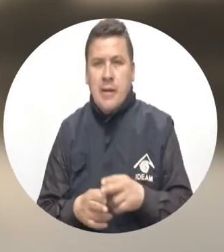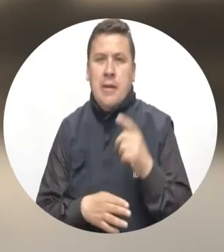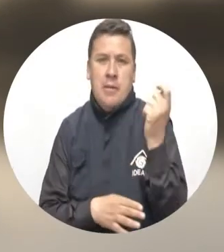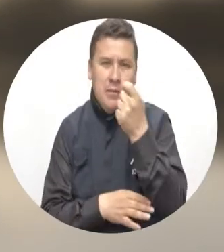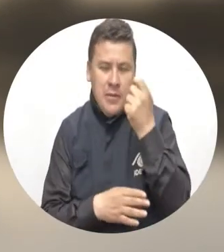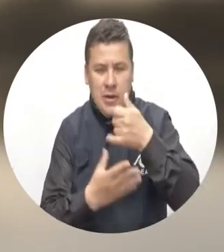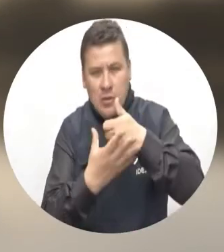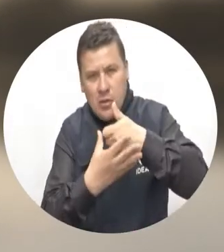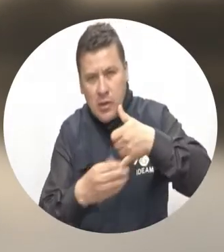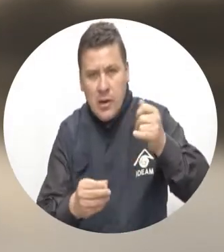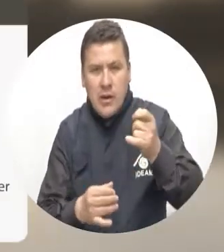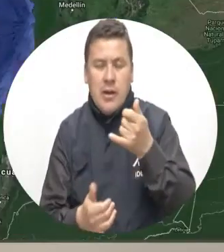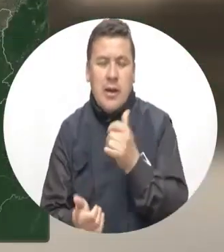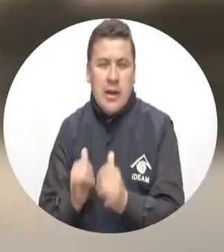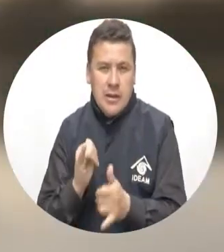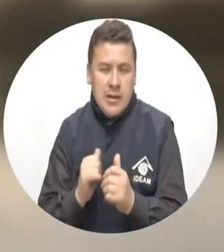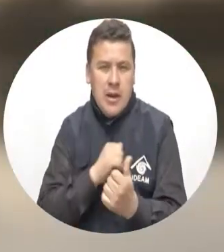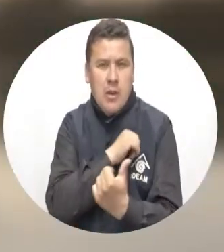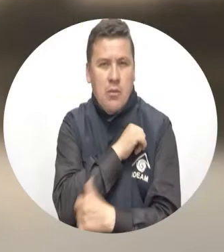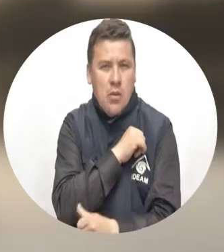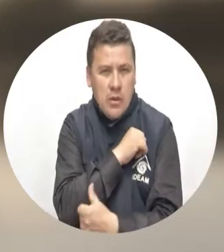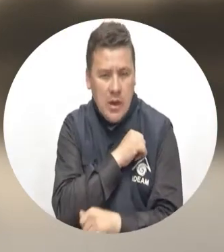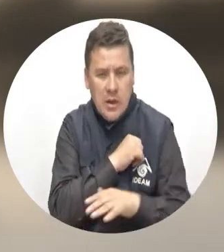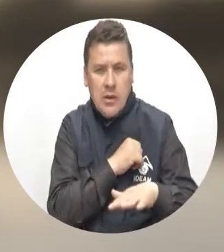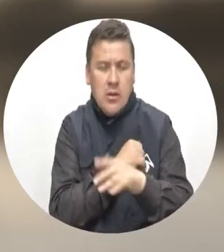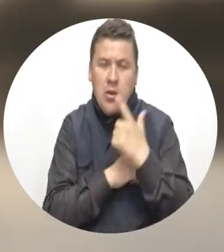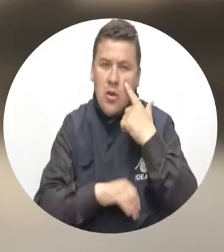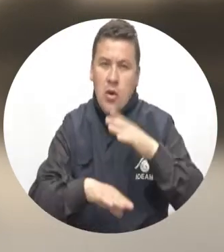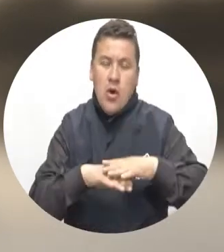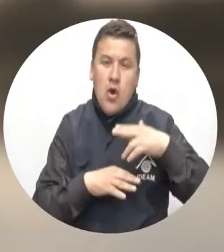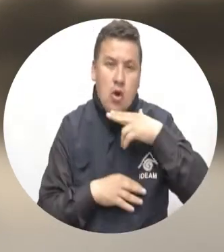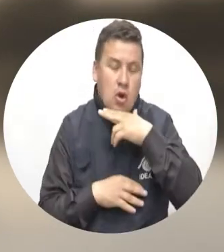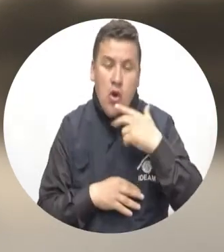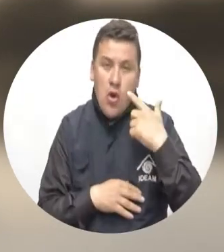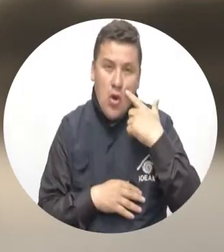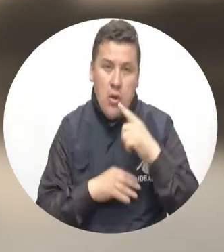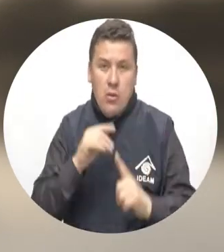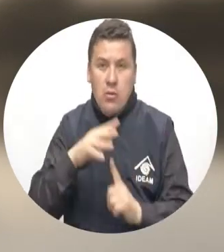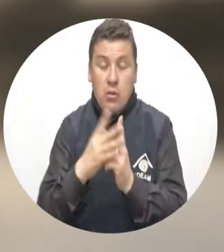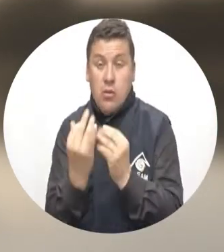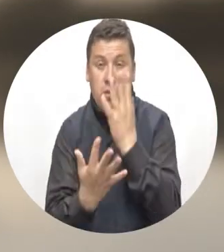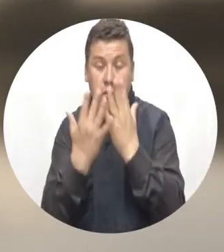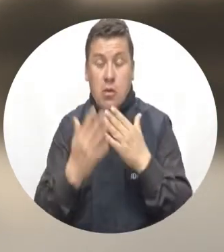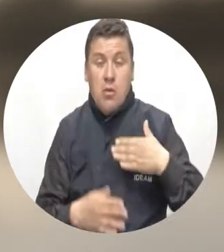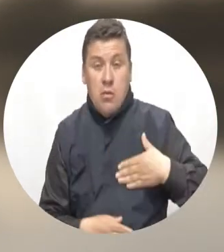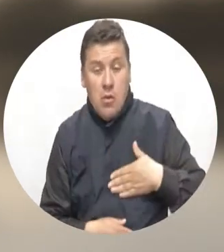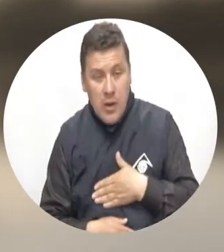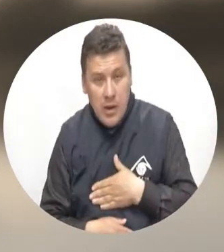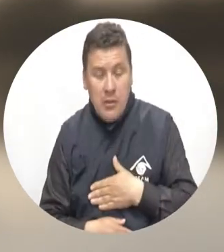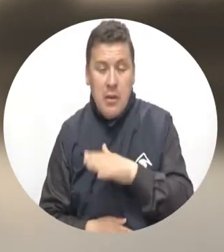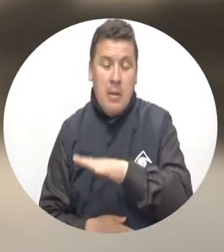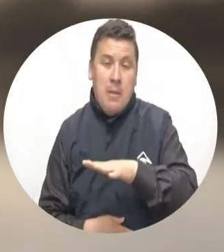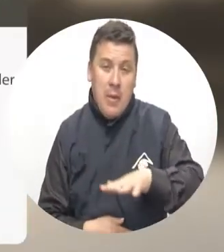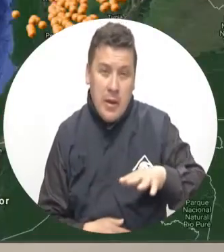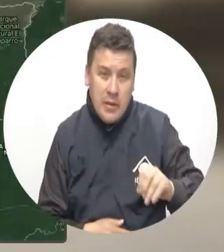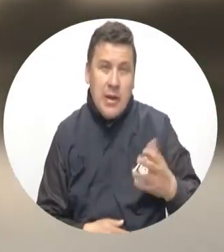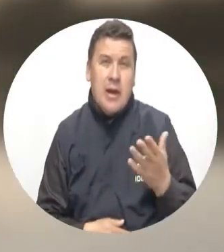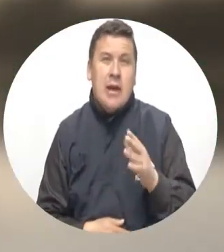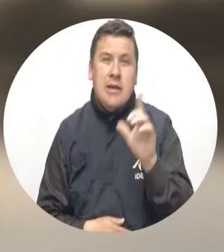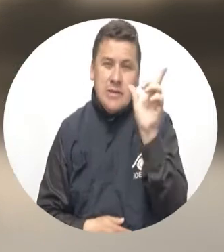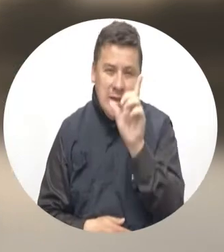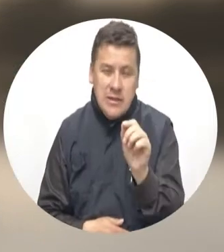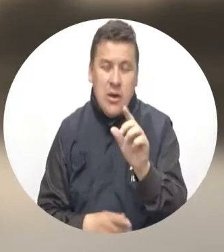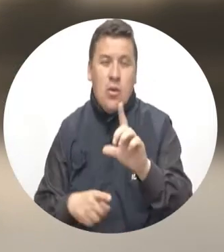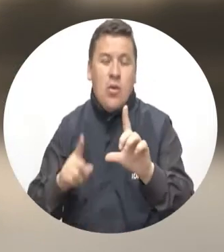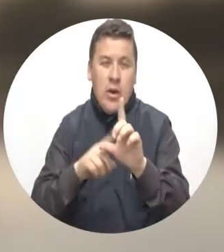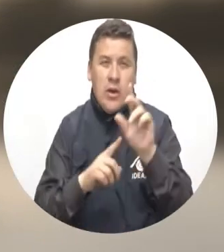Guaviare, Casanare, Boyacá. Alerta roja por incendios en sectores de Bolívar, Magdalena, Cesar, La Guajira,